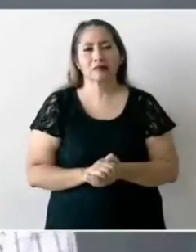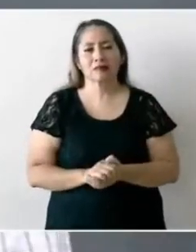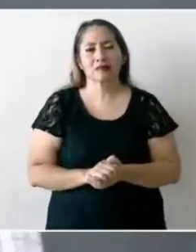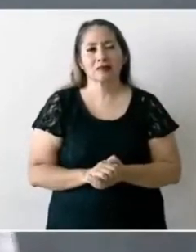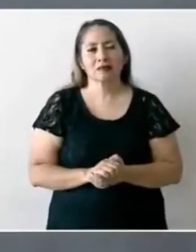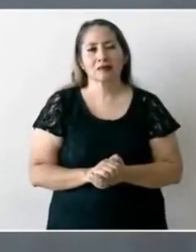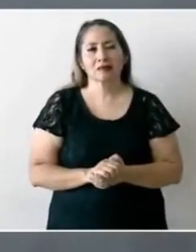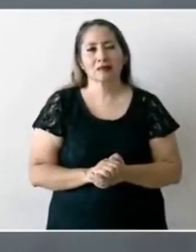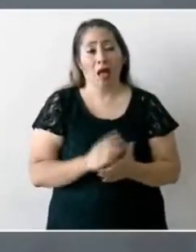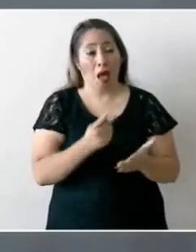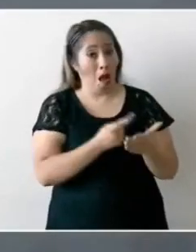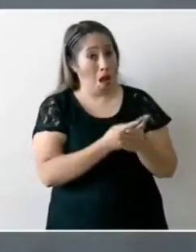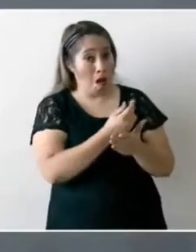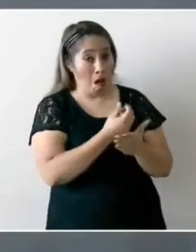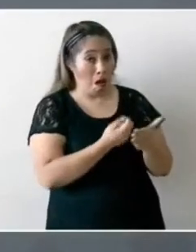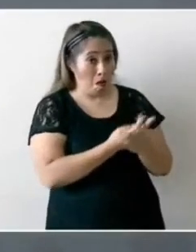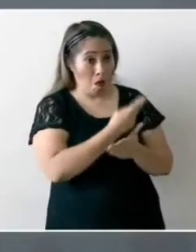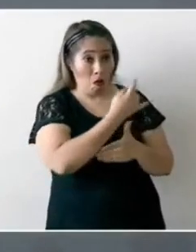sí se